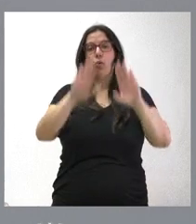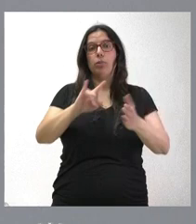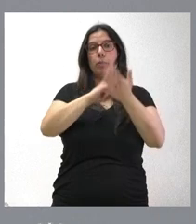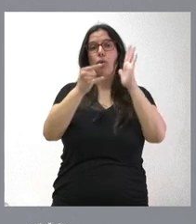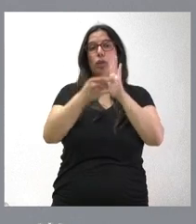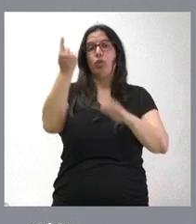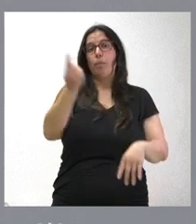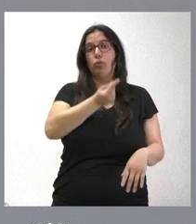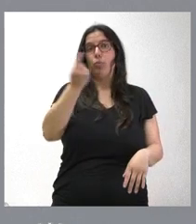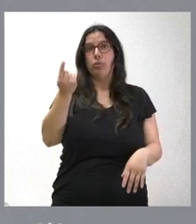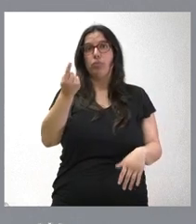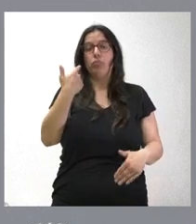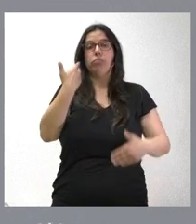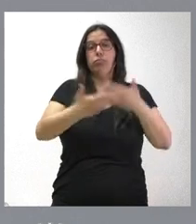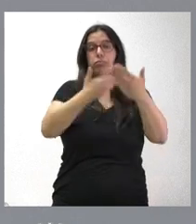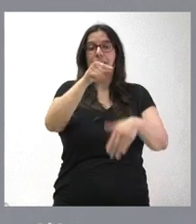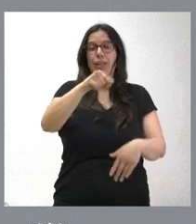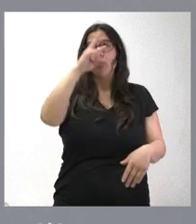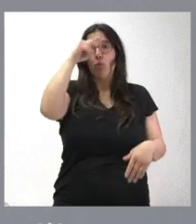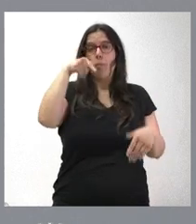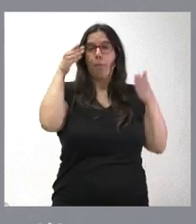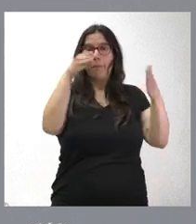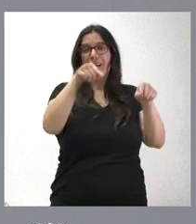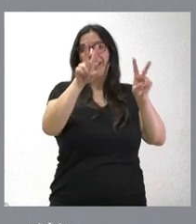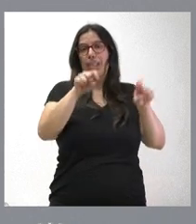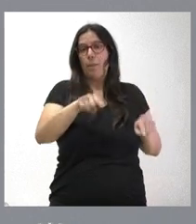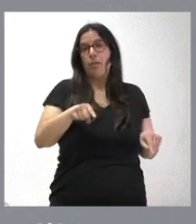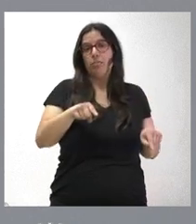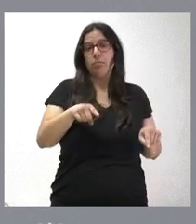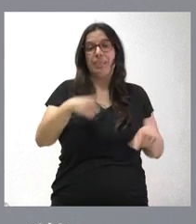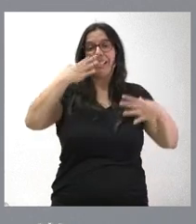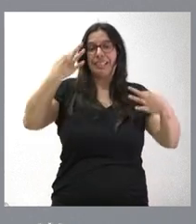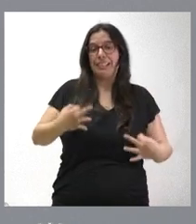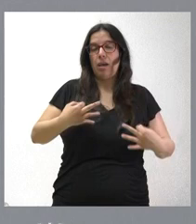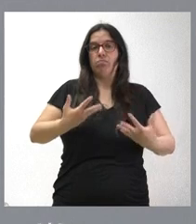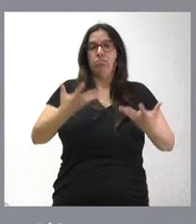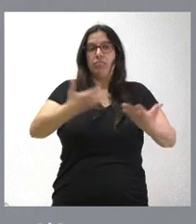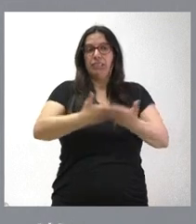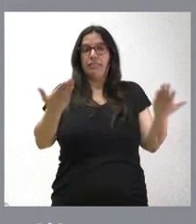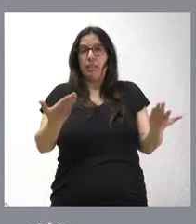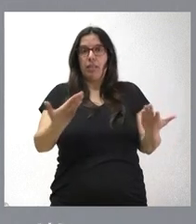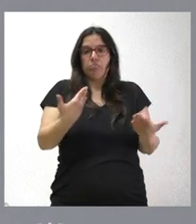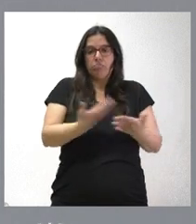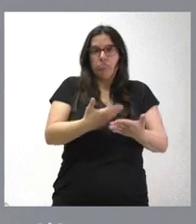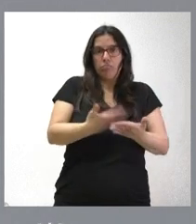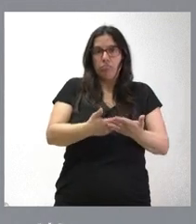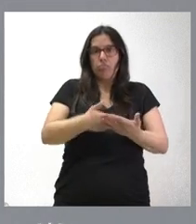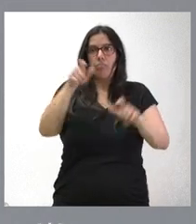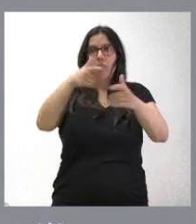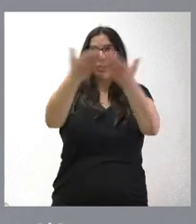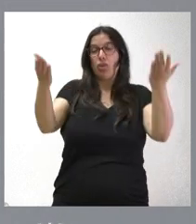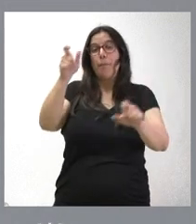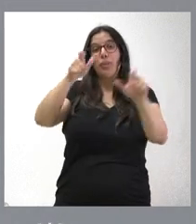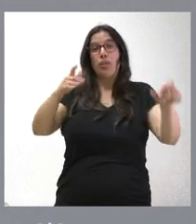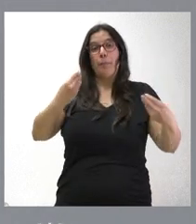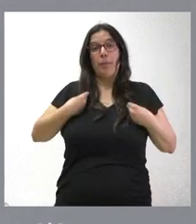presupuestos, que esto es lo que nos preocupa en este momento, que demos garantía, confianza y seguridad al conjunto de los ciudadanos. Lo que nos piden las personas de